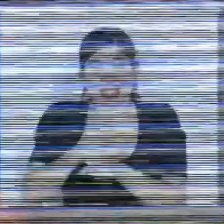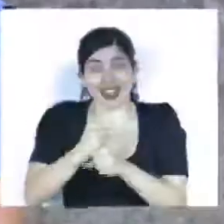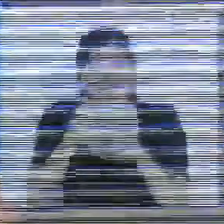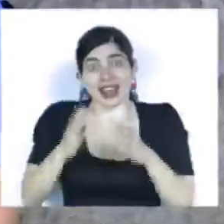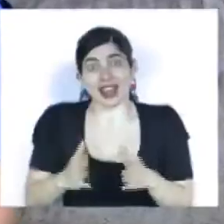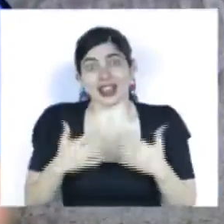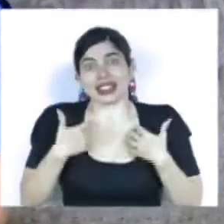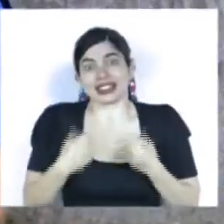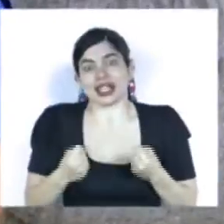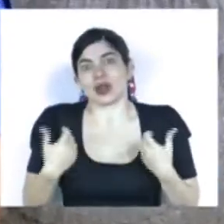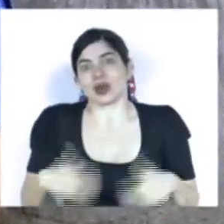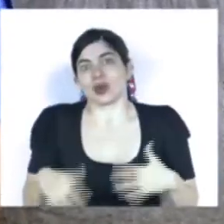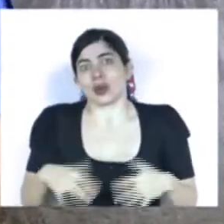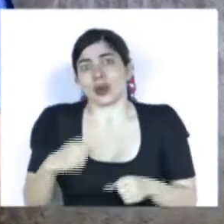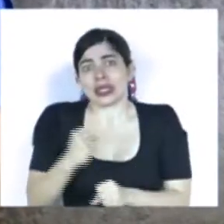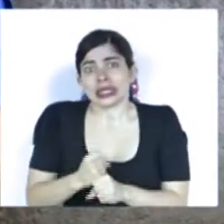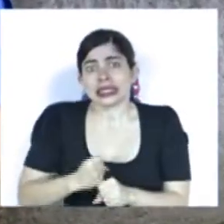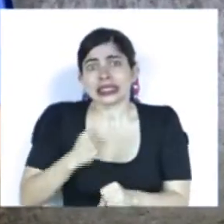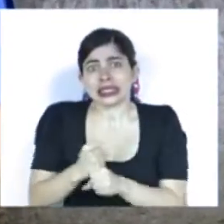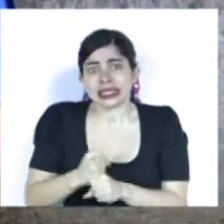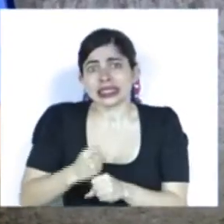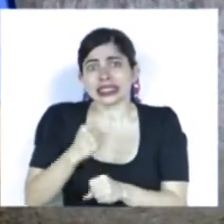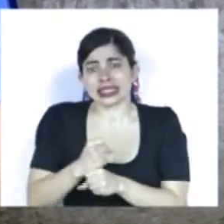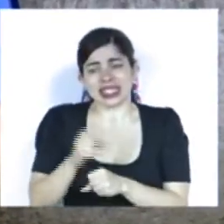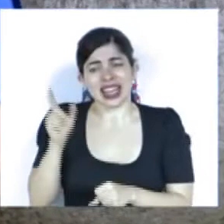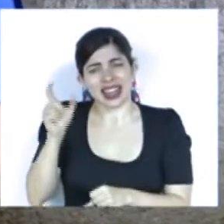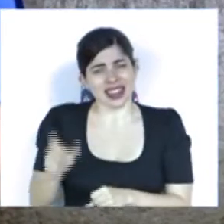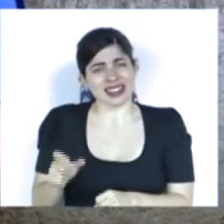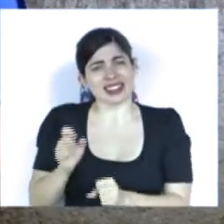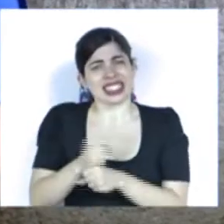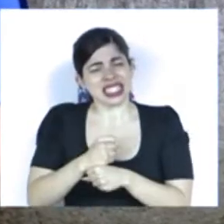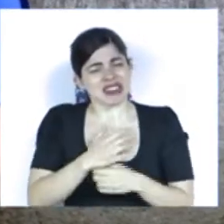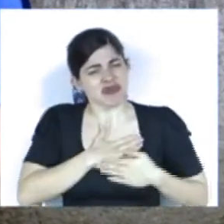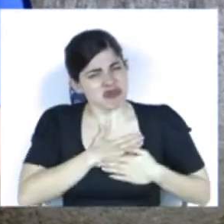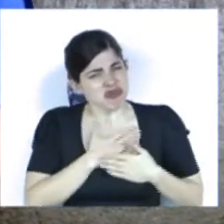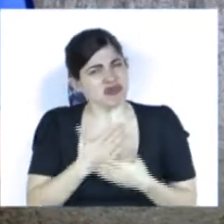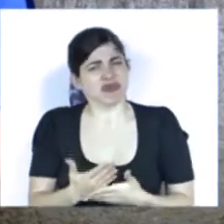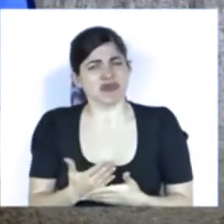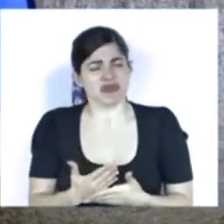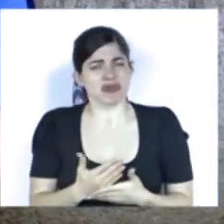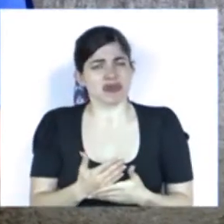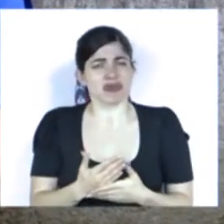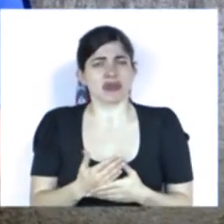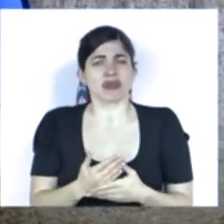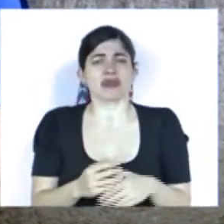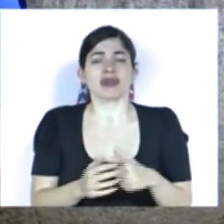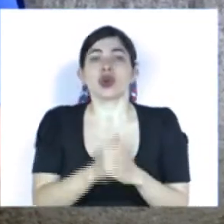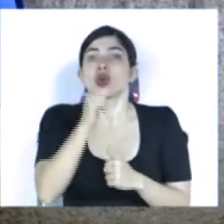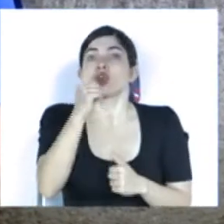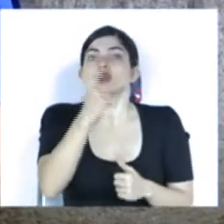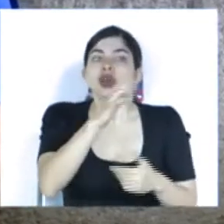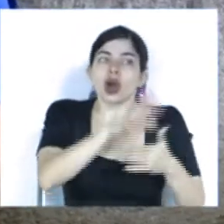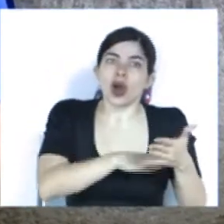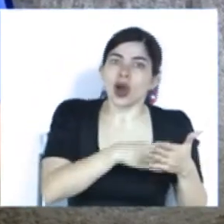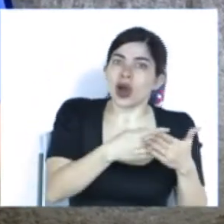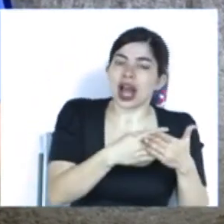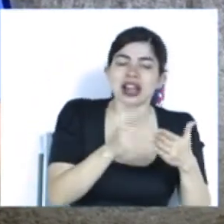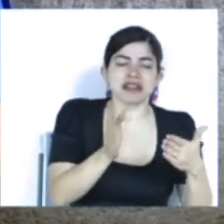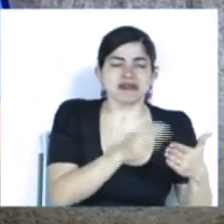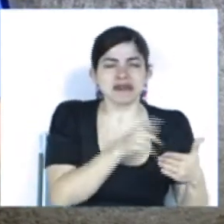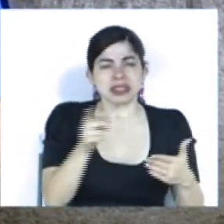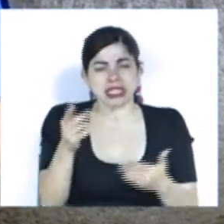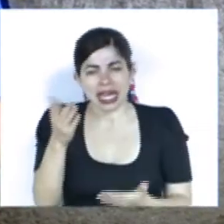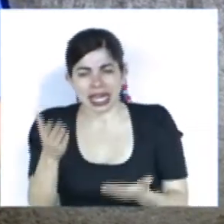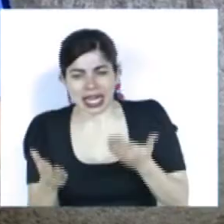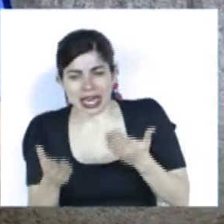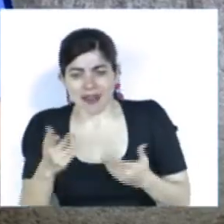salud. Estas tareas las ha realizado con denuo. Además, más allá de los horarios y logrando el sabio equilibrio